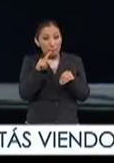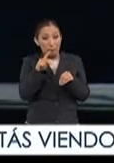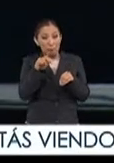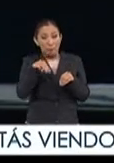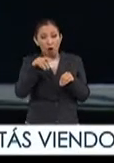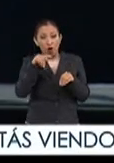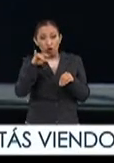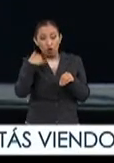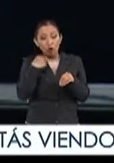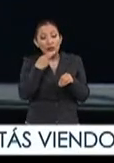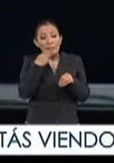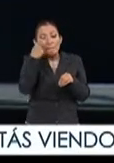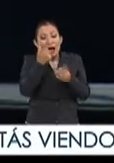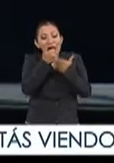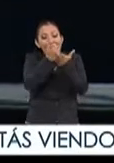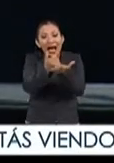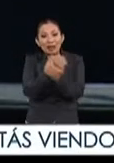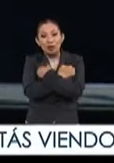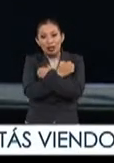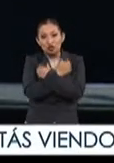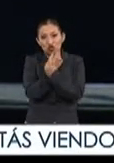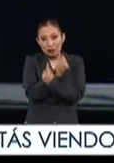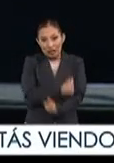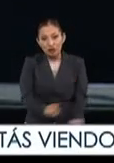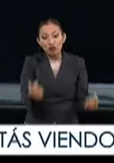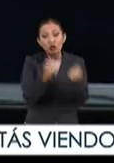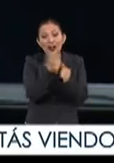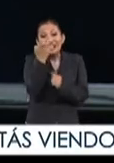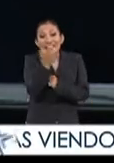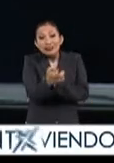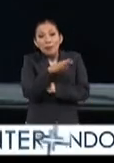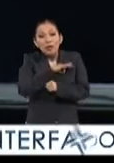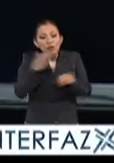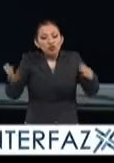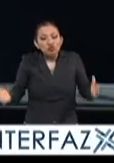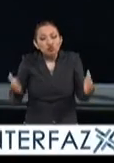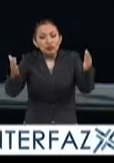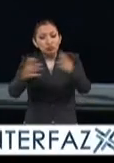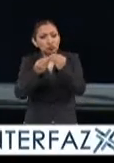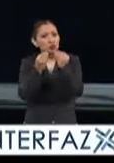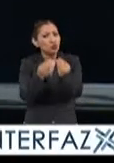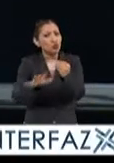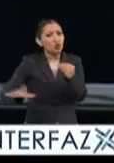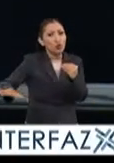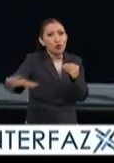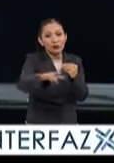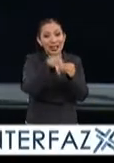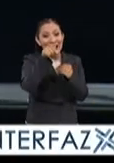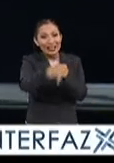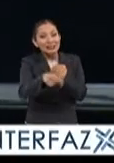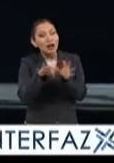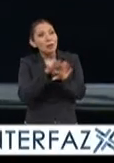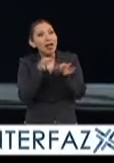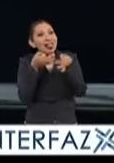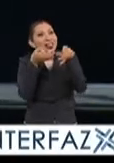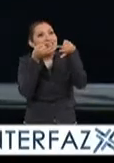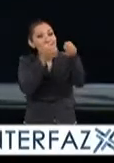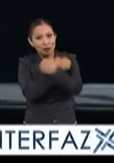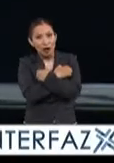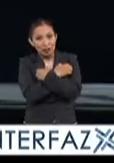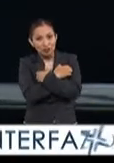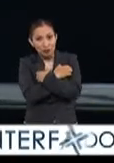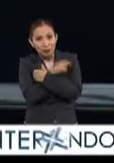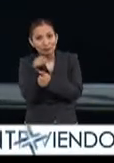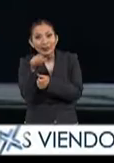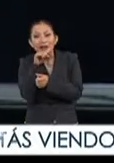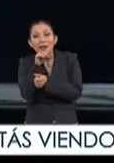podamos utilizar a favor de la educación de los niños a través de esto podemos motivar enormemente no solo en la parte educativa